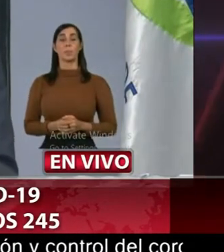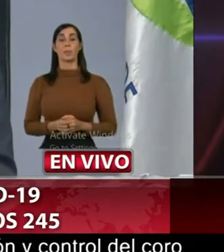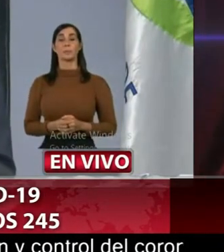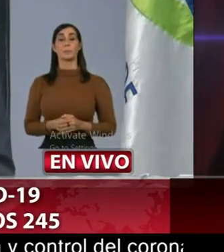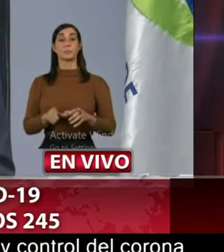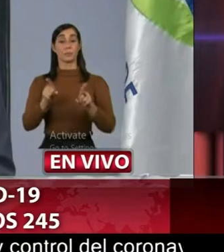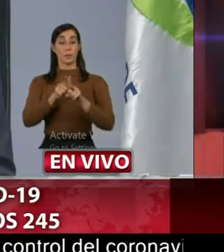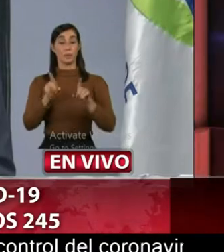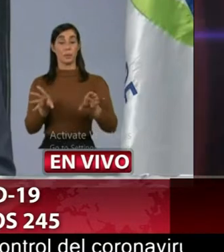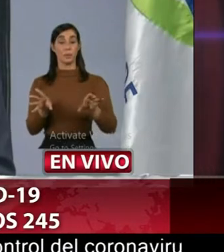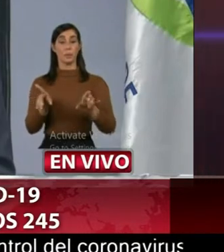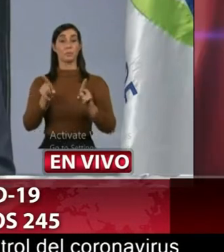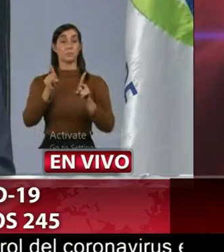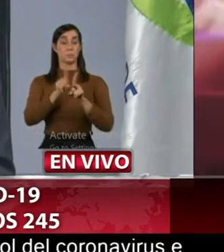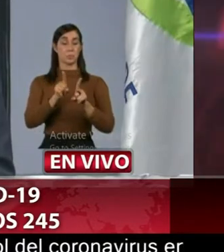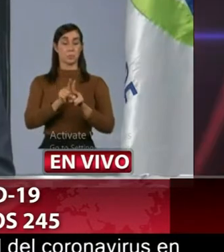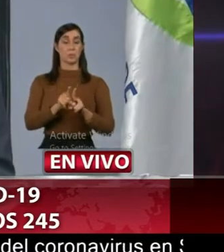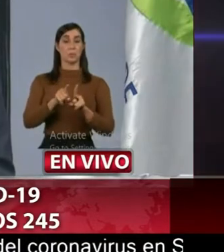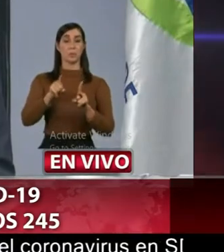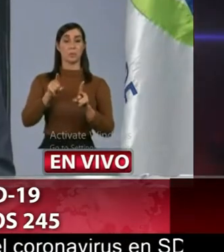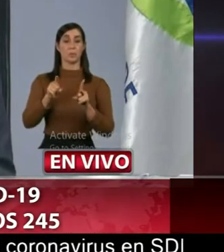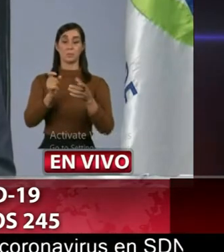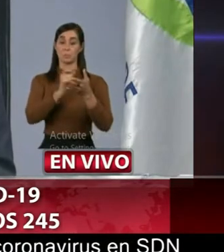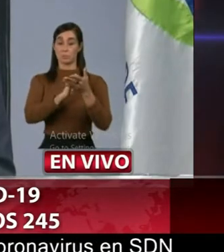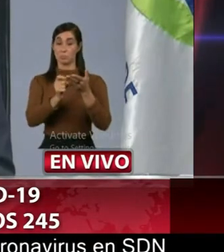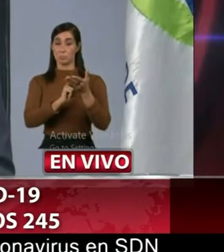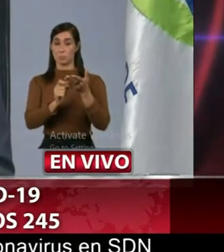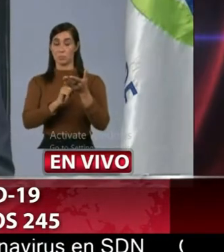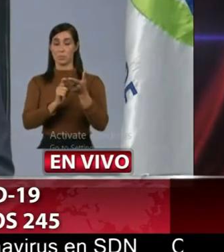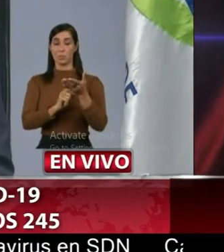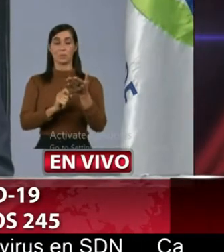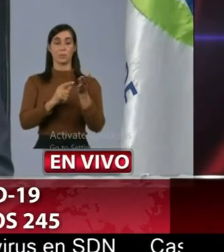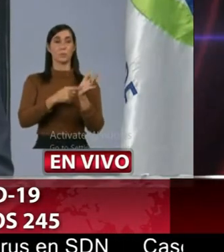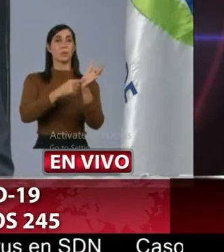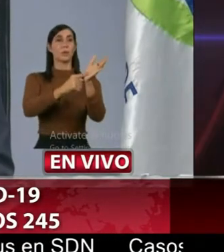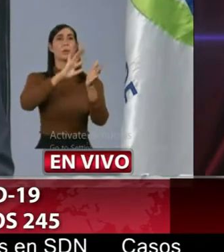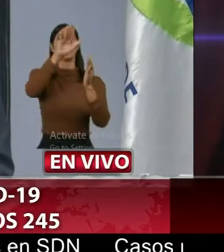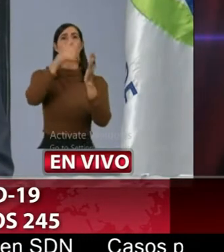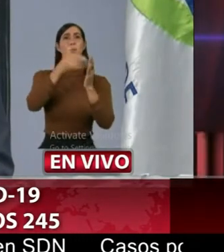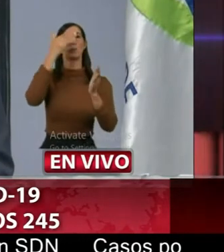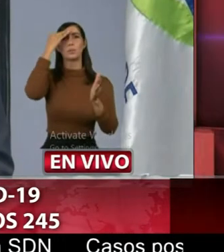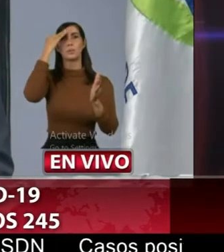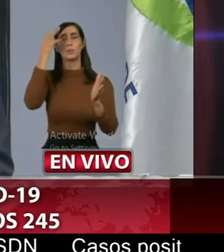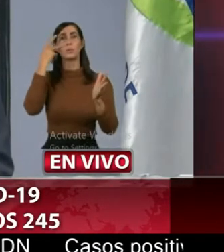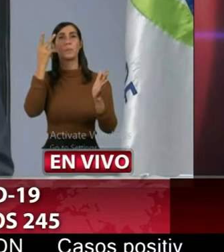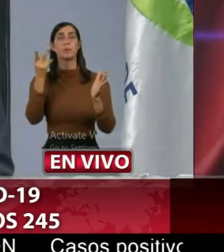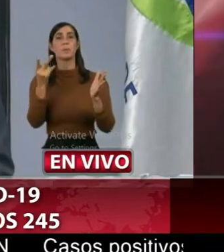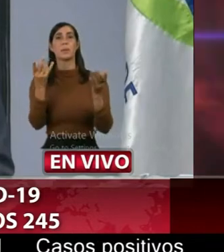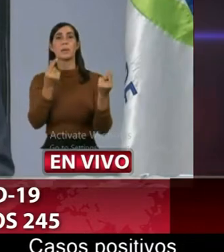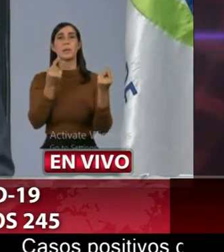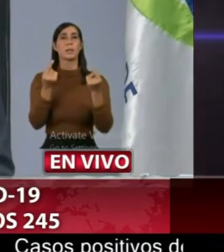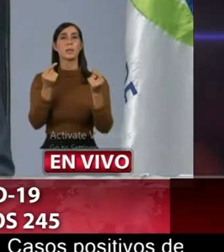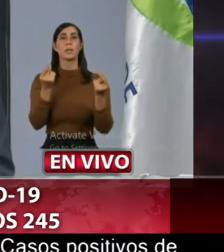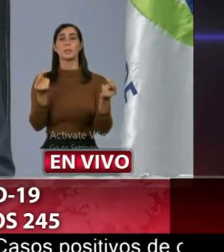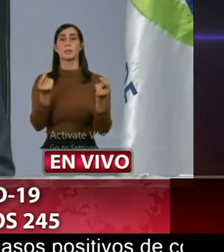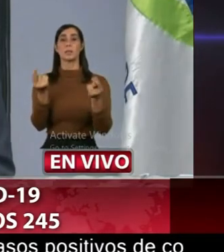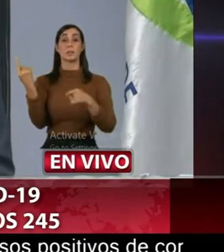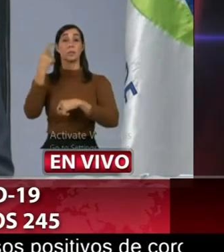elaboración si es necesario por escrito como se hizo la vez anterior de un